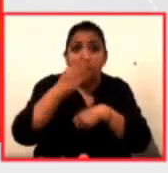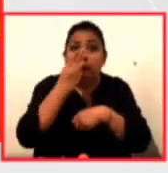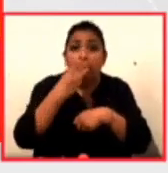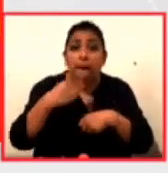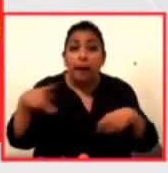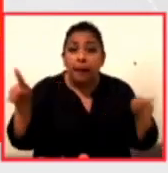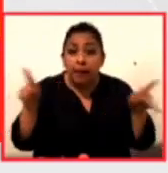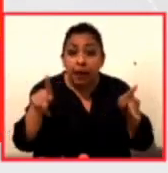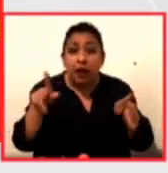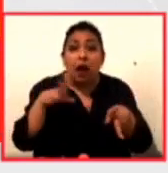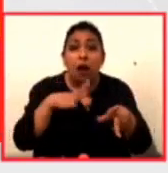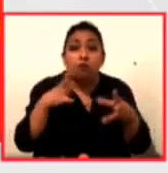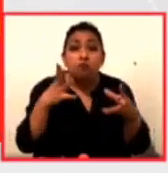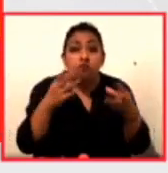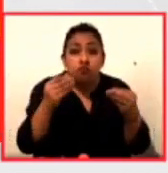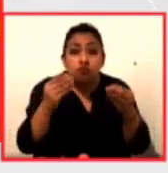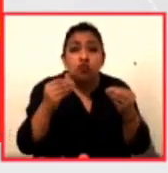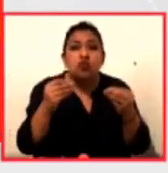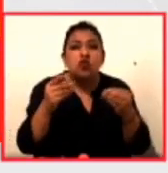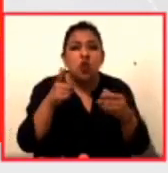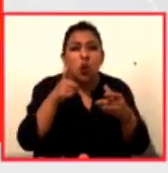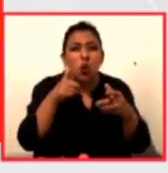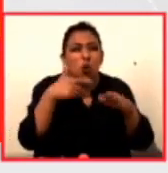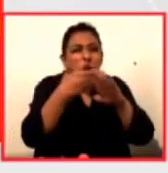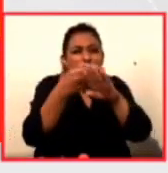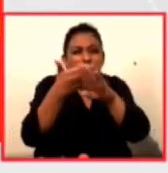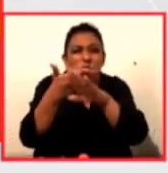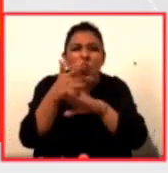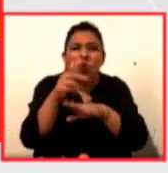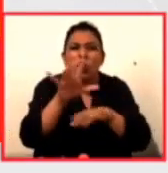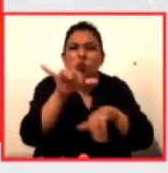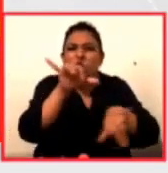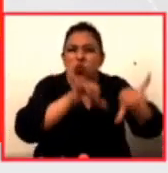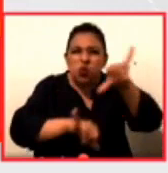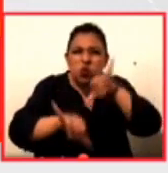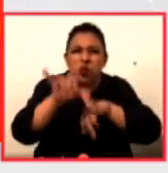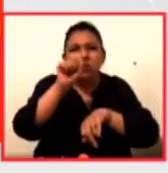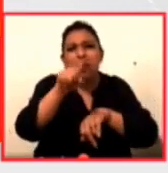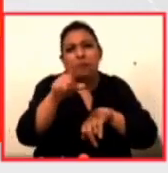constante exposición de agroquímicos y por supuesto la explotación del ser humano.